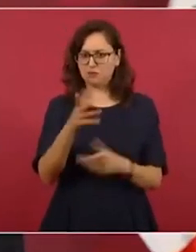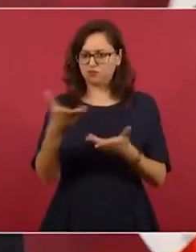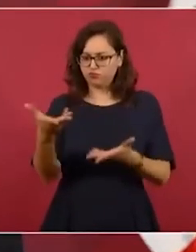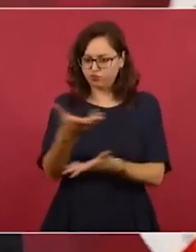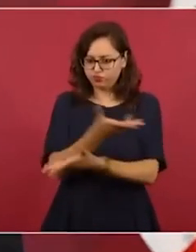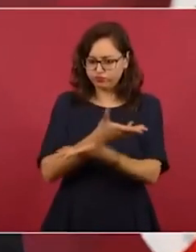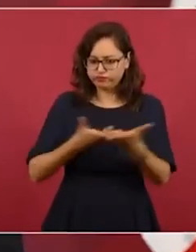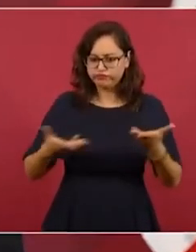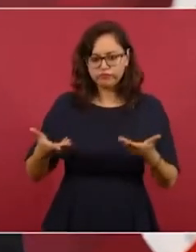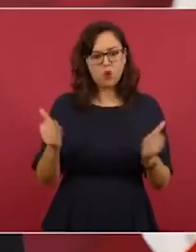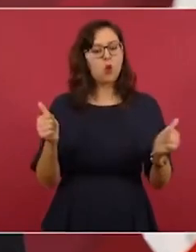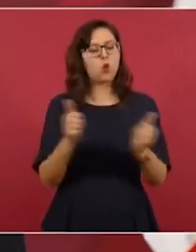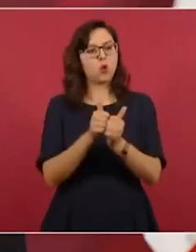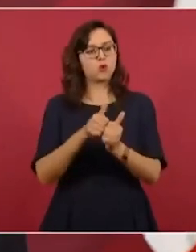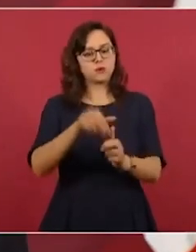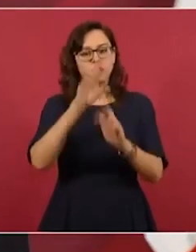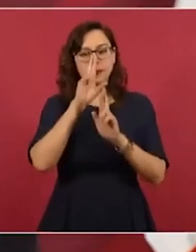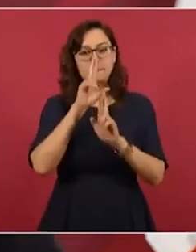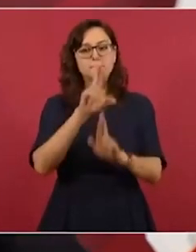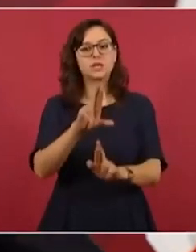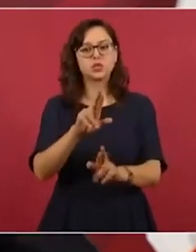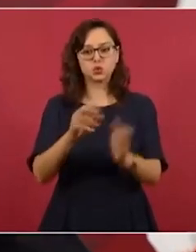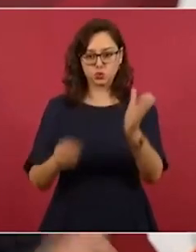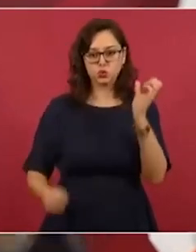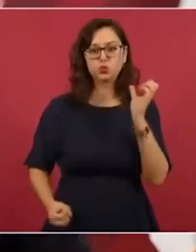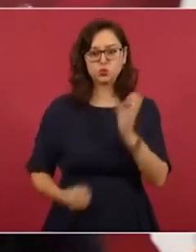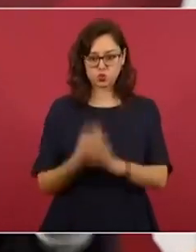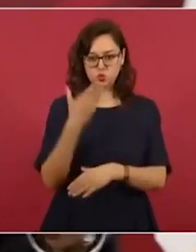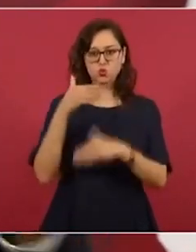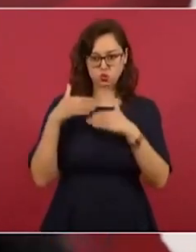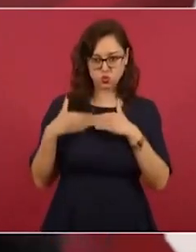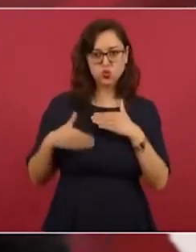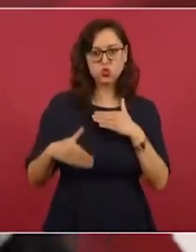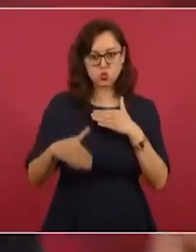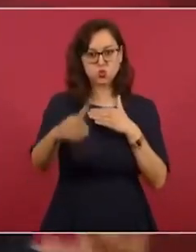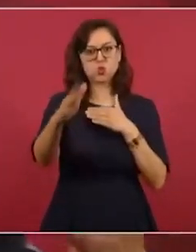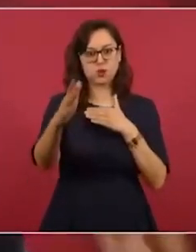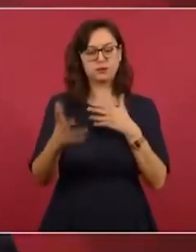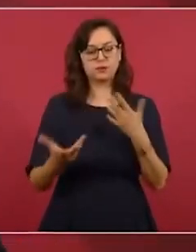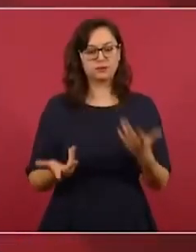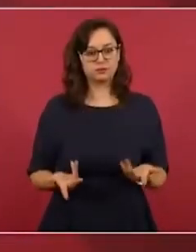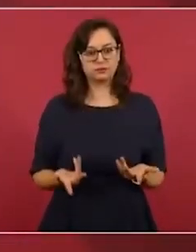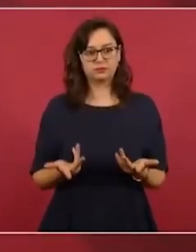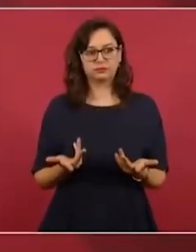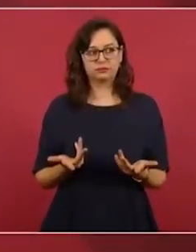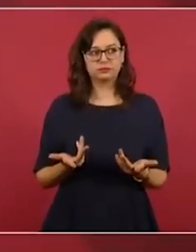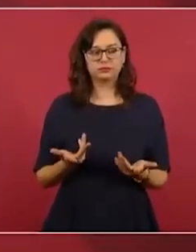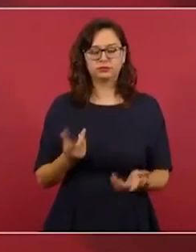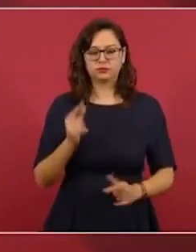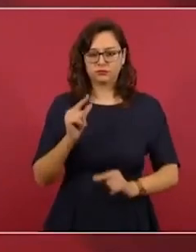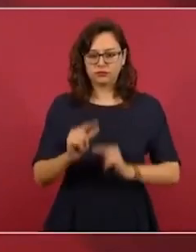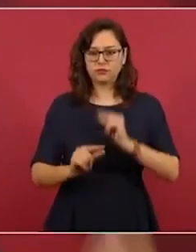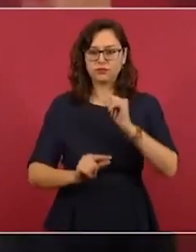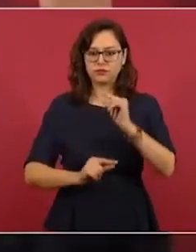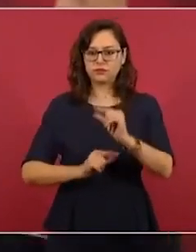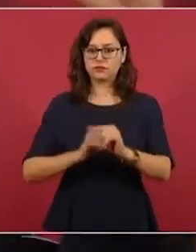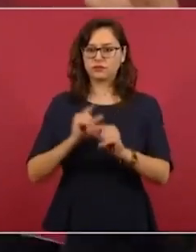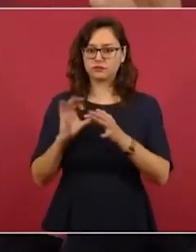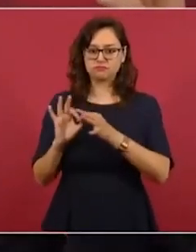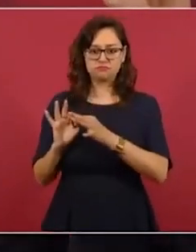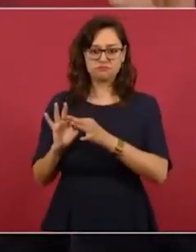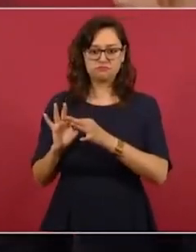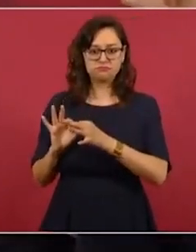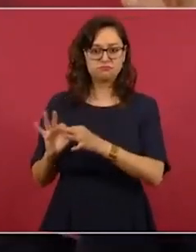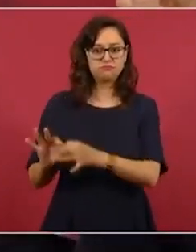respetándonos y además para unirnos como la